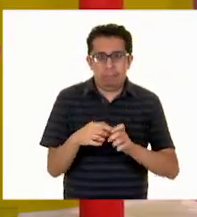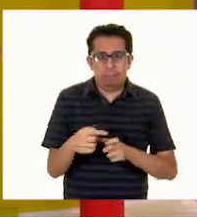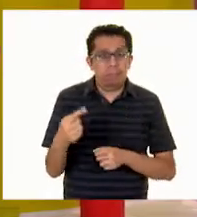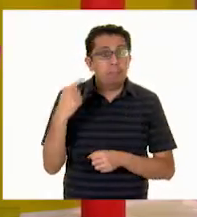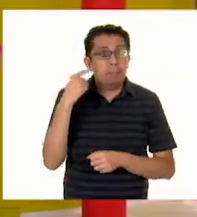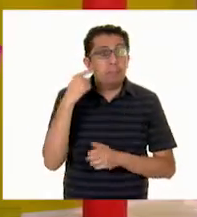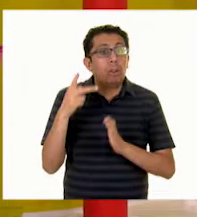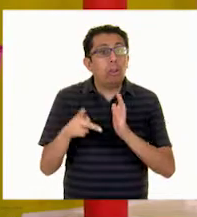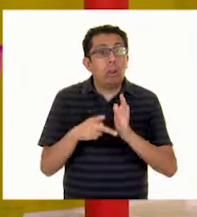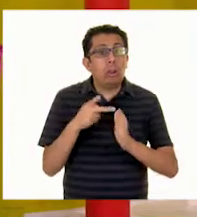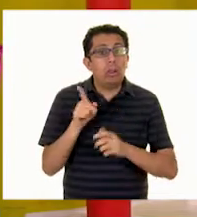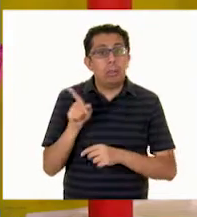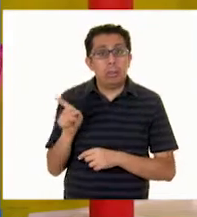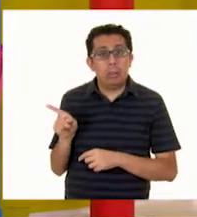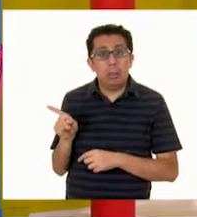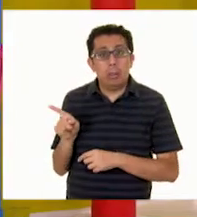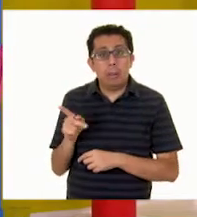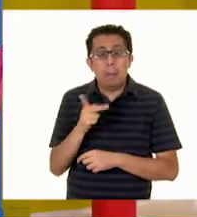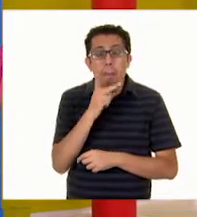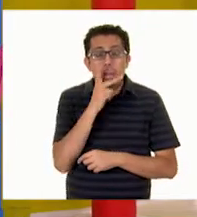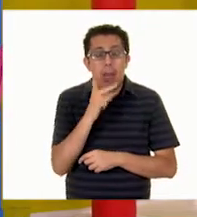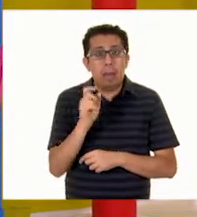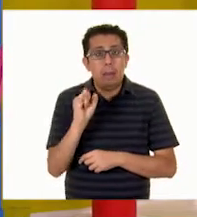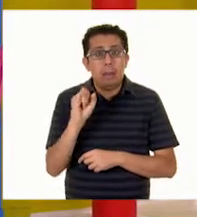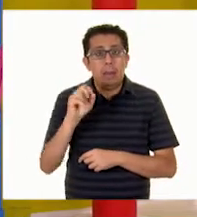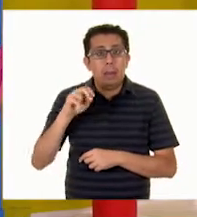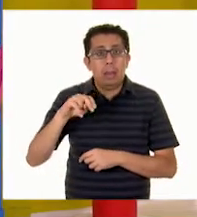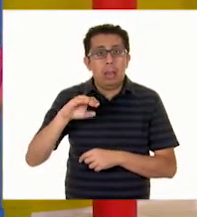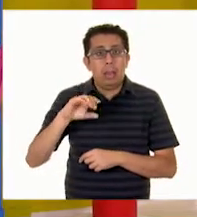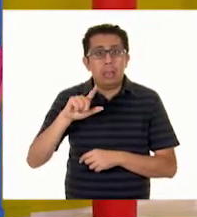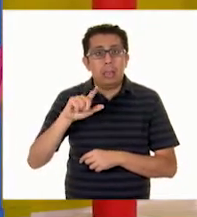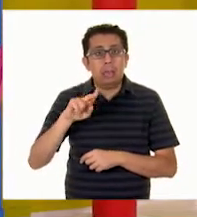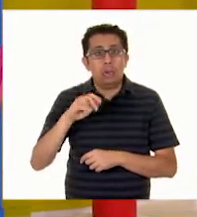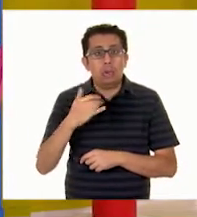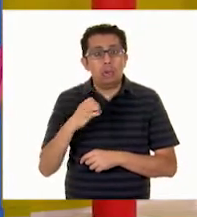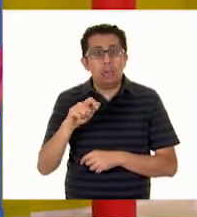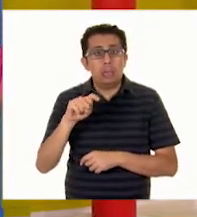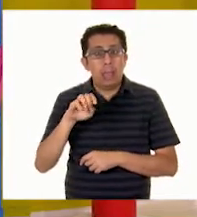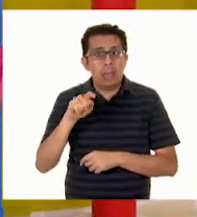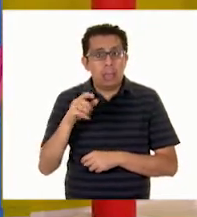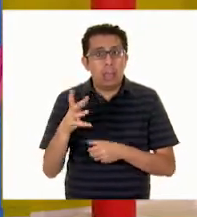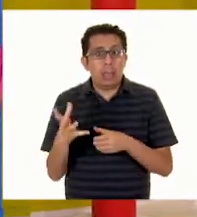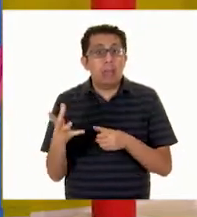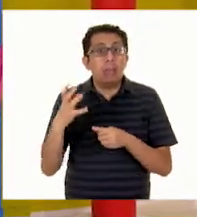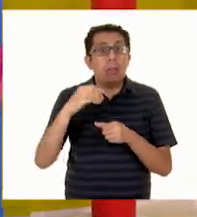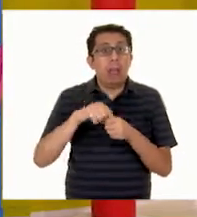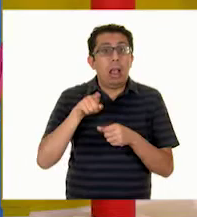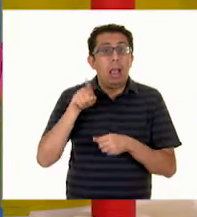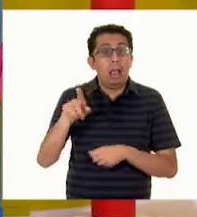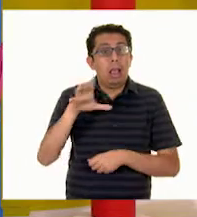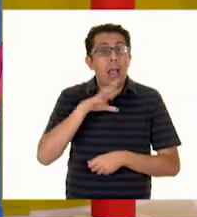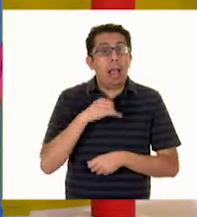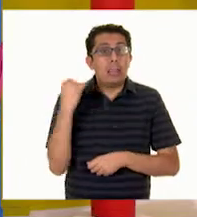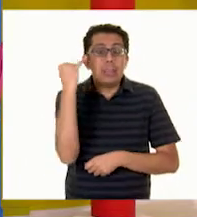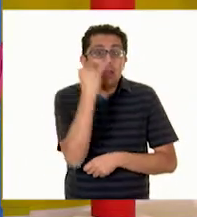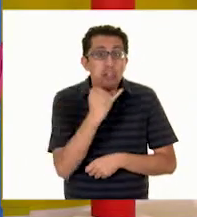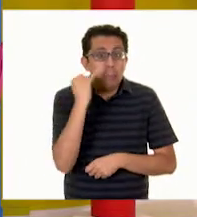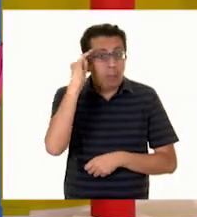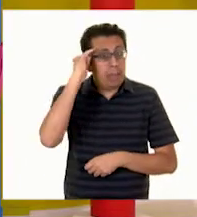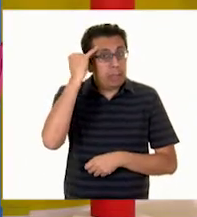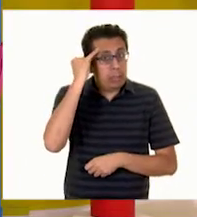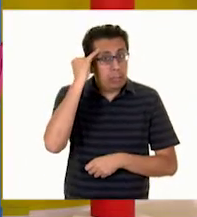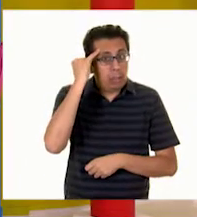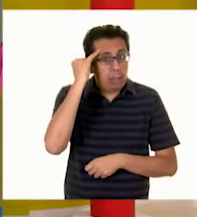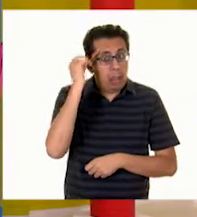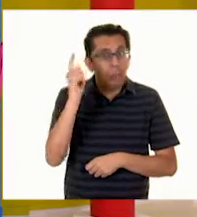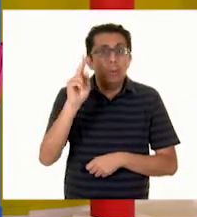nuevamente, incluyente, lenguaje inclusivo. Ella habla una lengua indígena. Ah, ajá. Y pues no ha